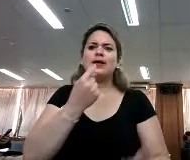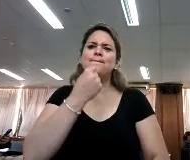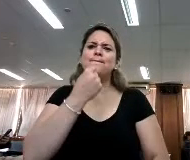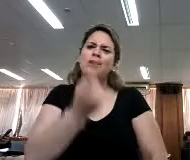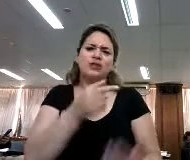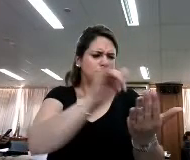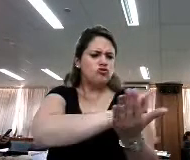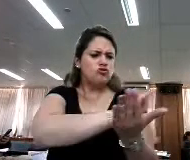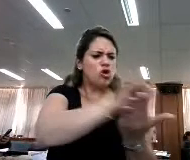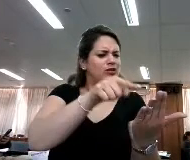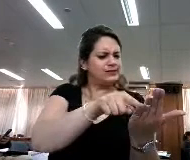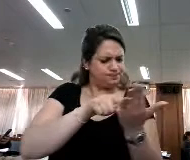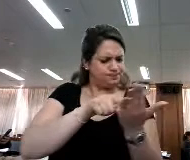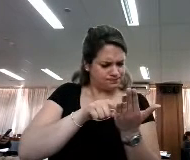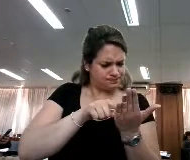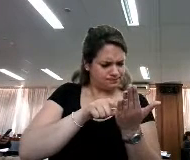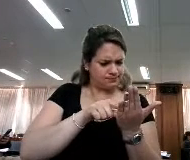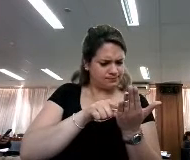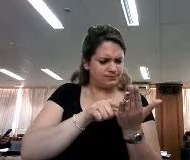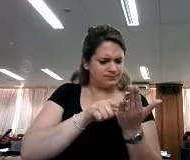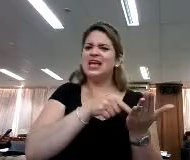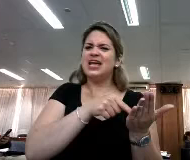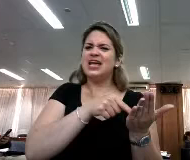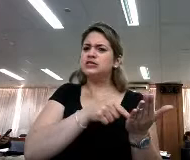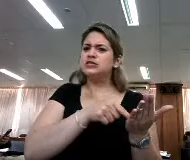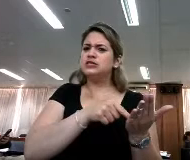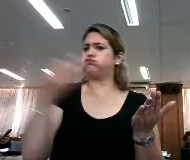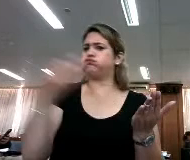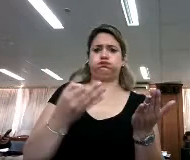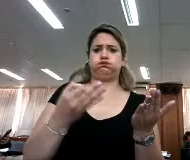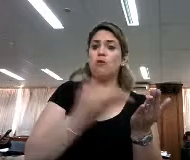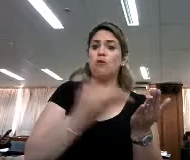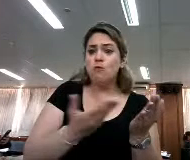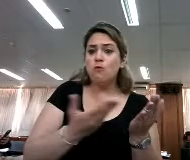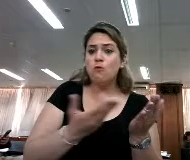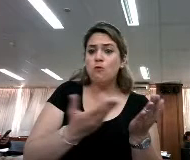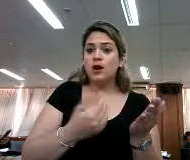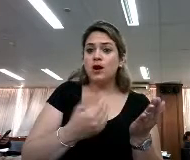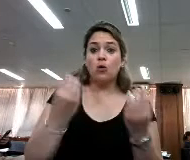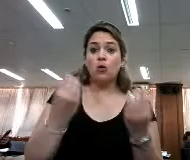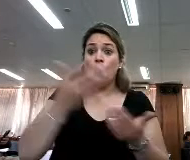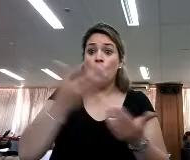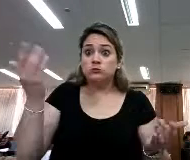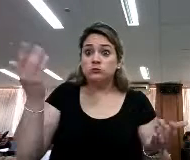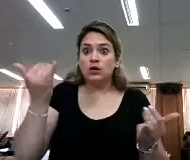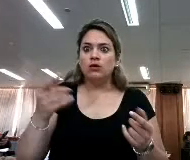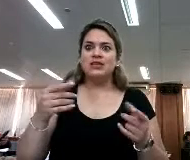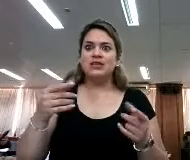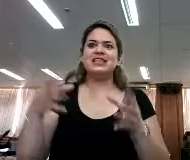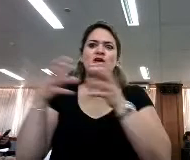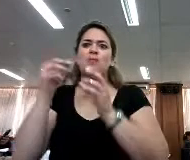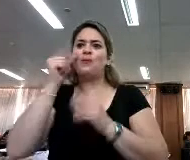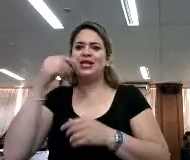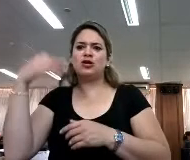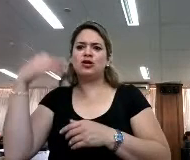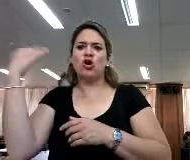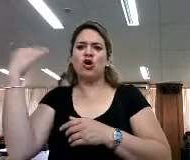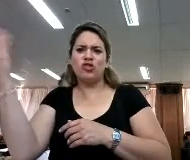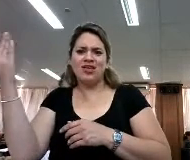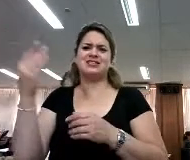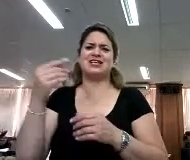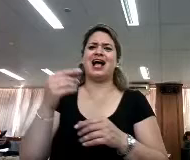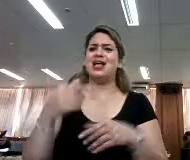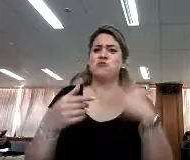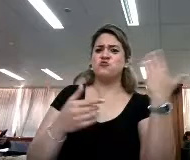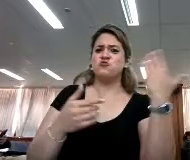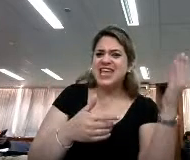una noticia si esto es un blog sensacionalista como tantos que hay que puede ser de derechas que puede ser de izquierdas esto es una cuestión ahora